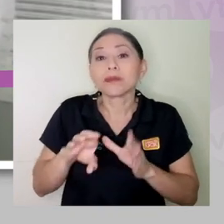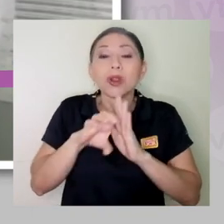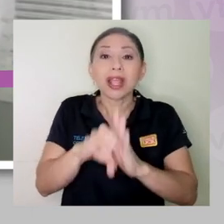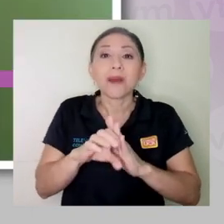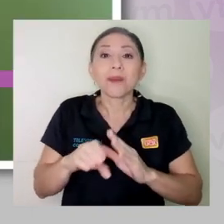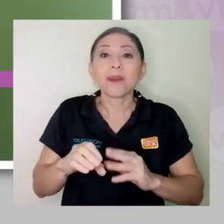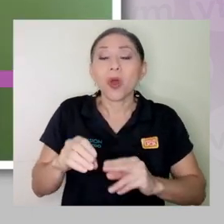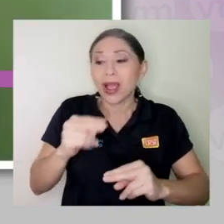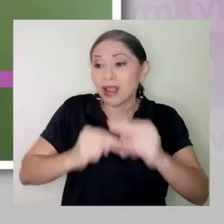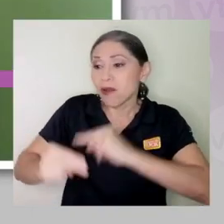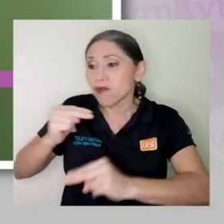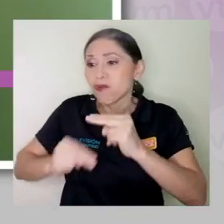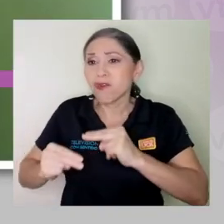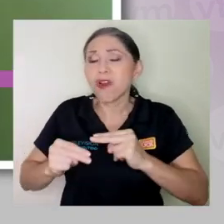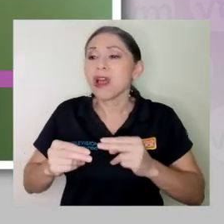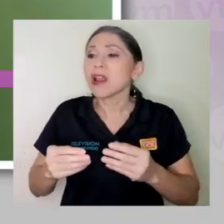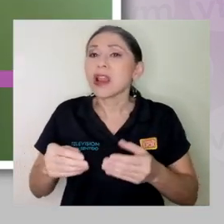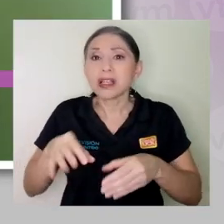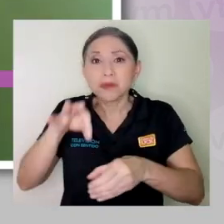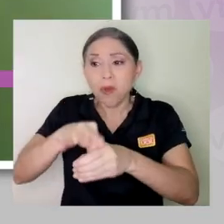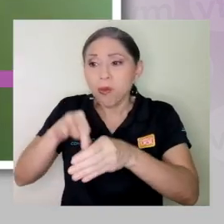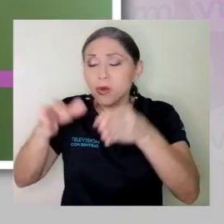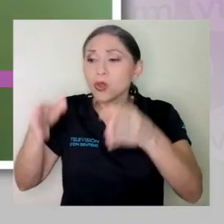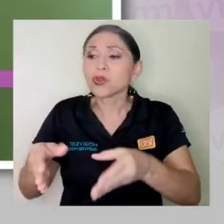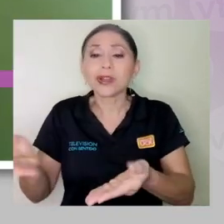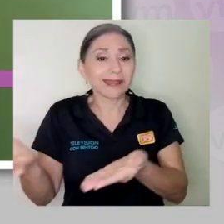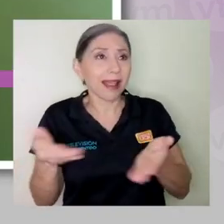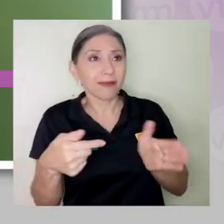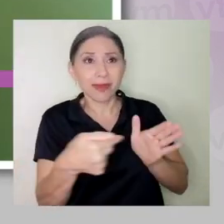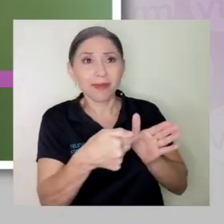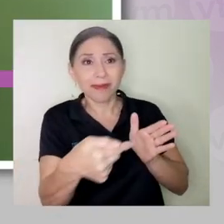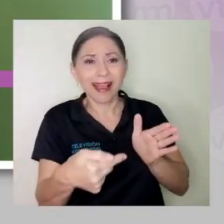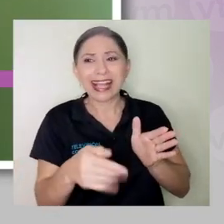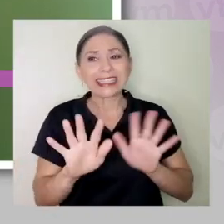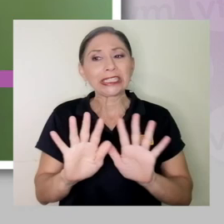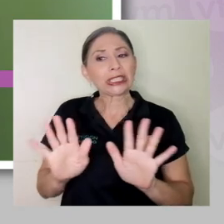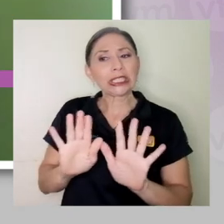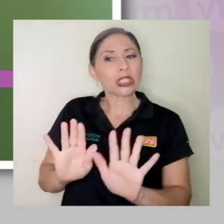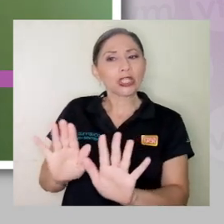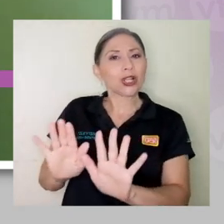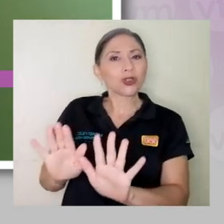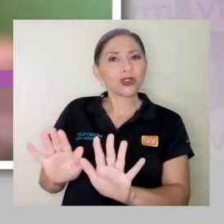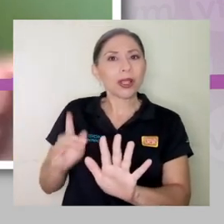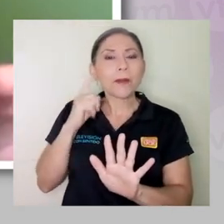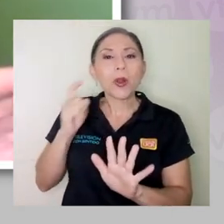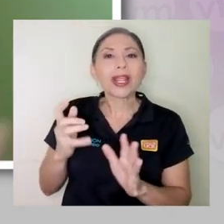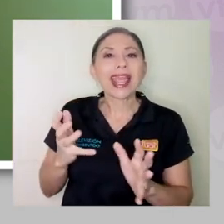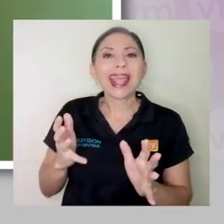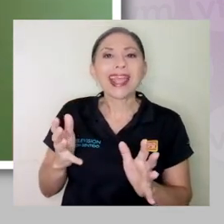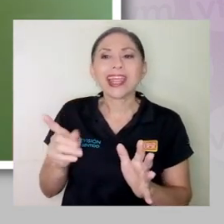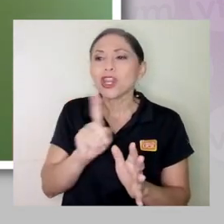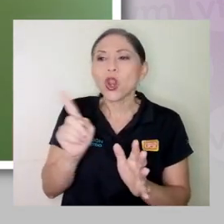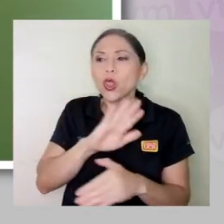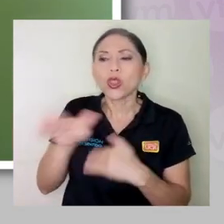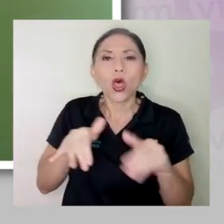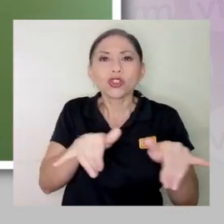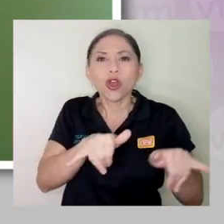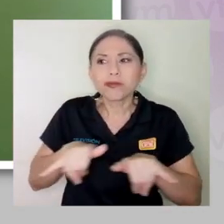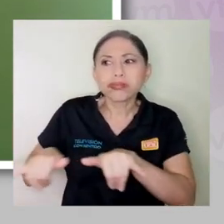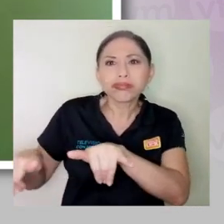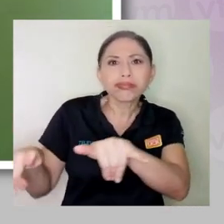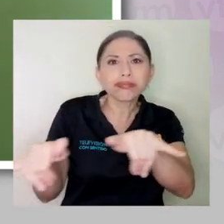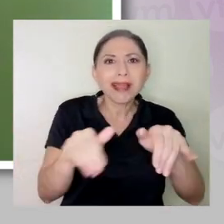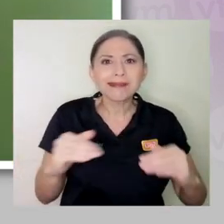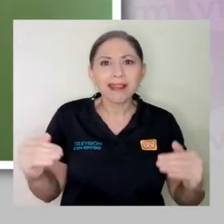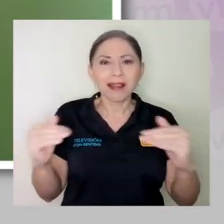donde ni siquiera se los reciben a los productores, muchas veces porque no tienen, no son todos estandarizados, ¿verdad? Y